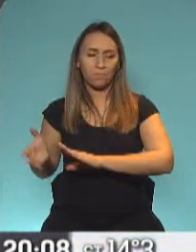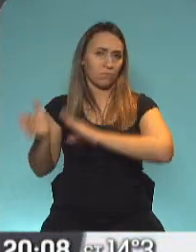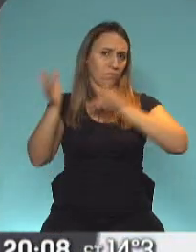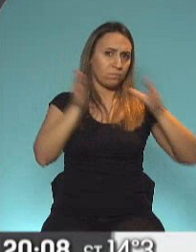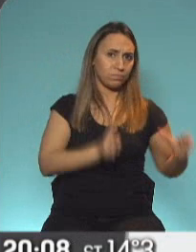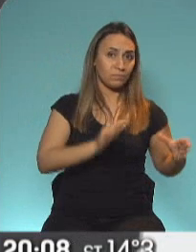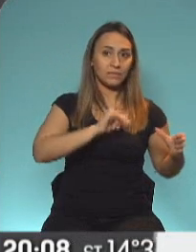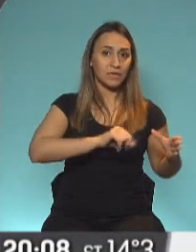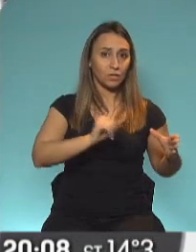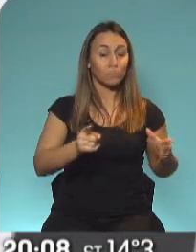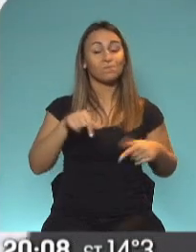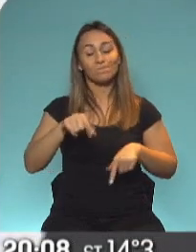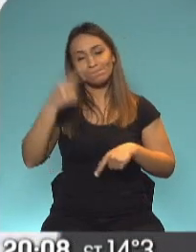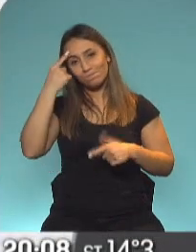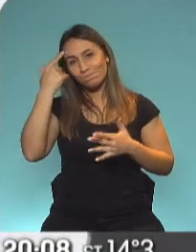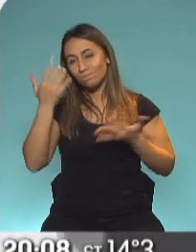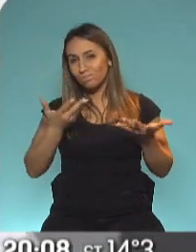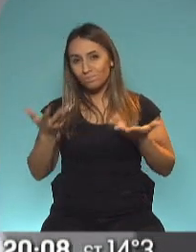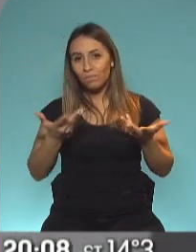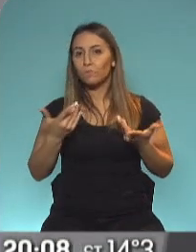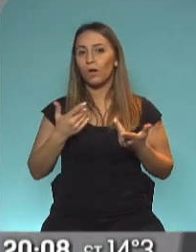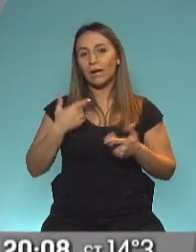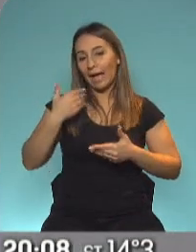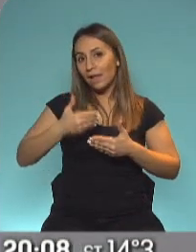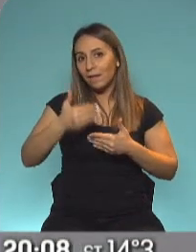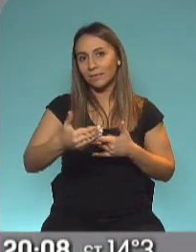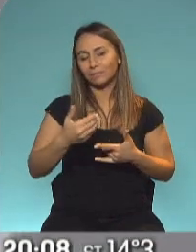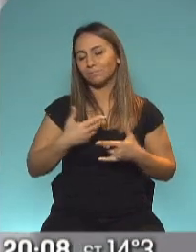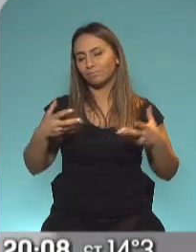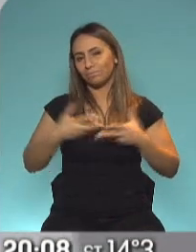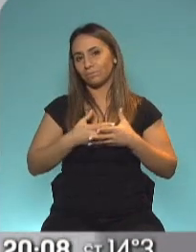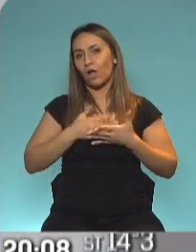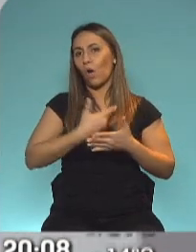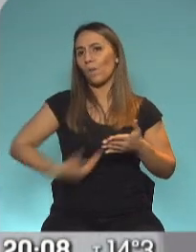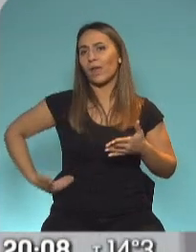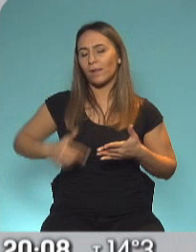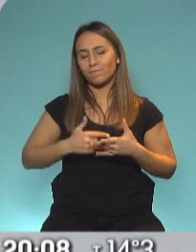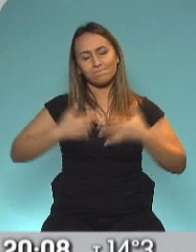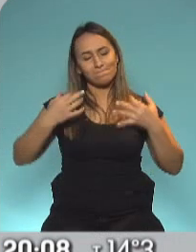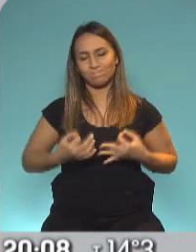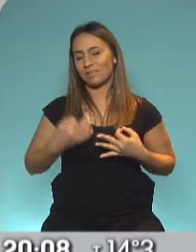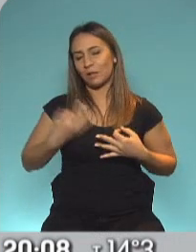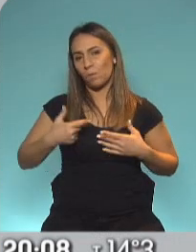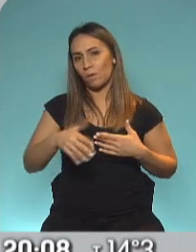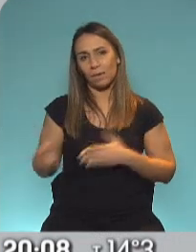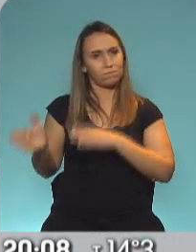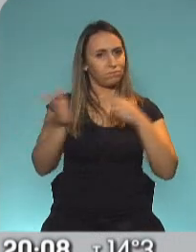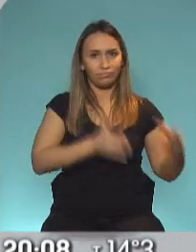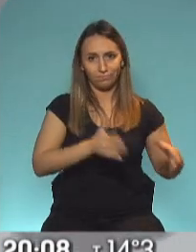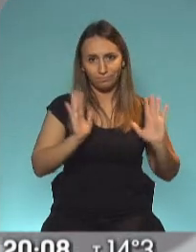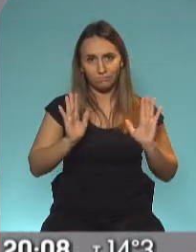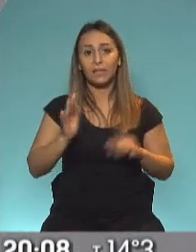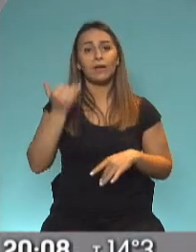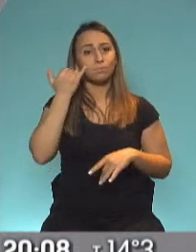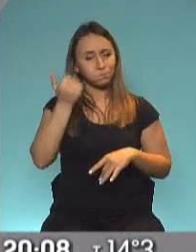va siendo cada vez más concreto, va tomando forma. Porque ya todos los ministros de Kicillof, y no es novedad, dijeron durante toda la semana, si